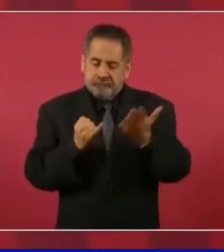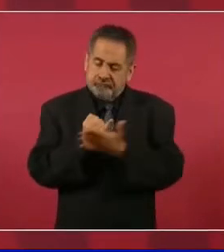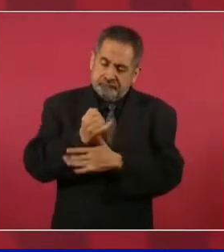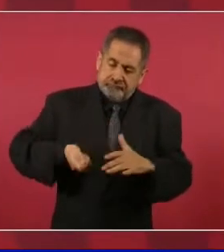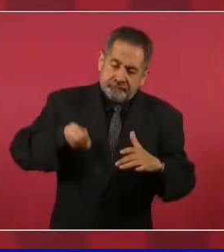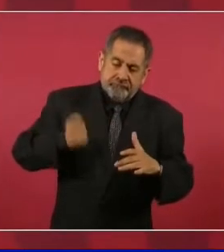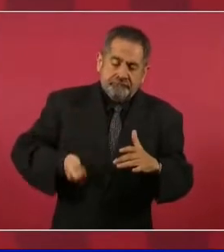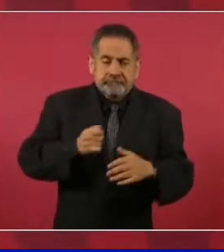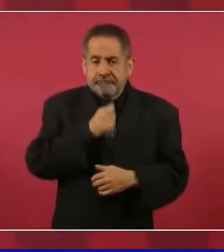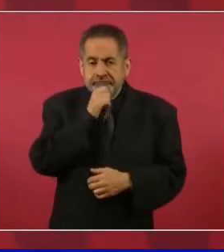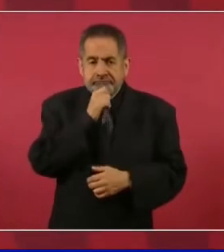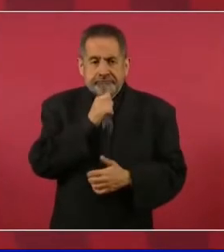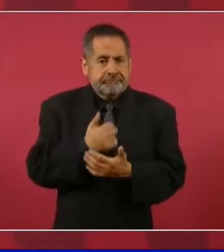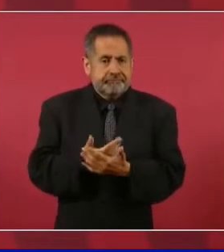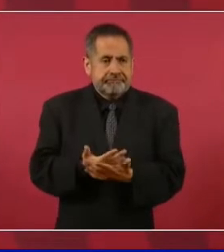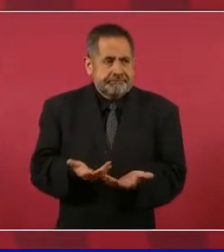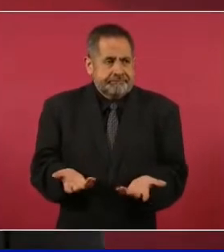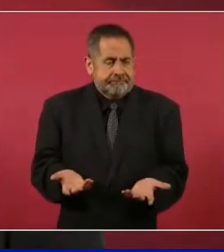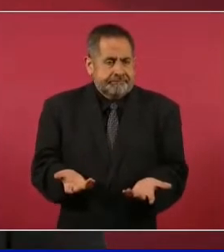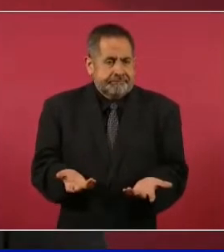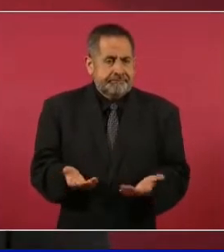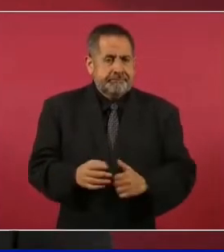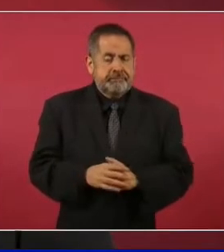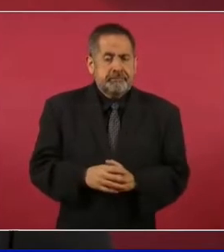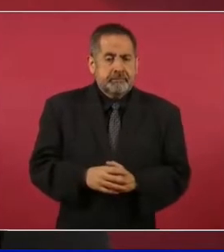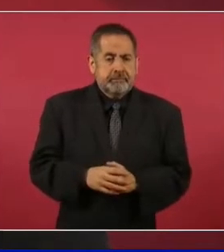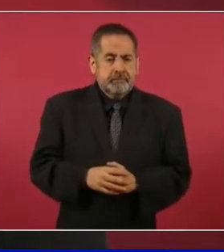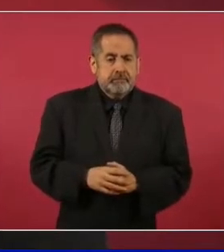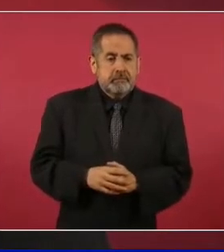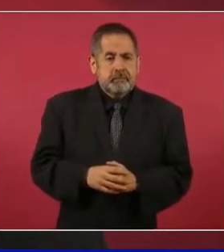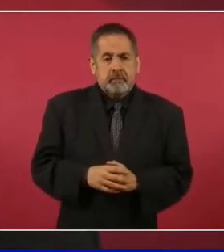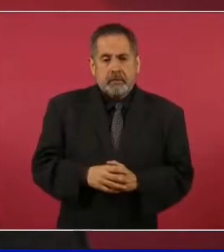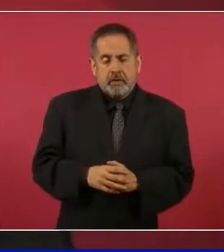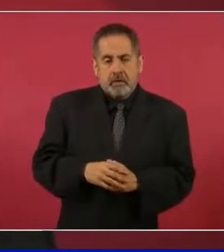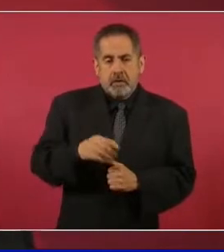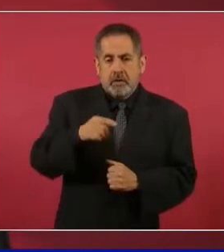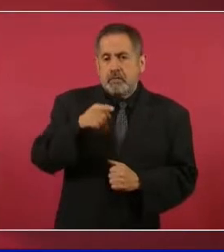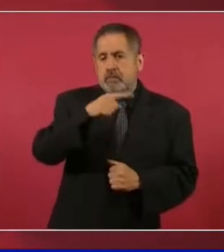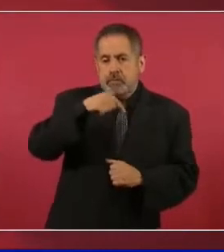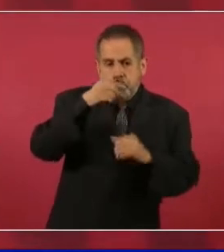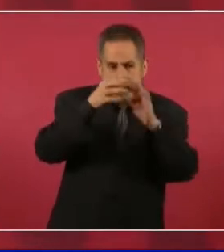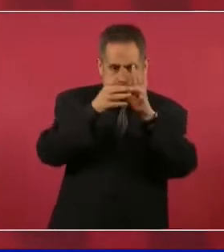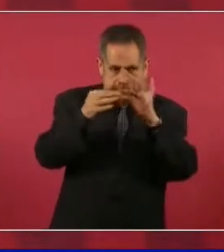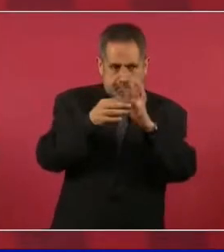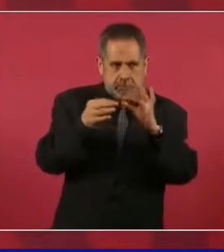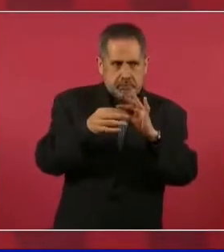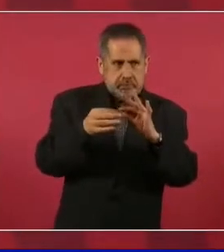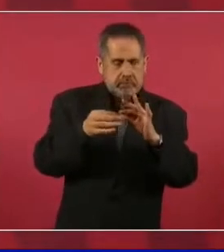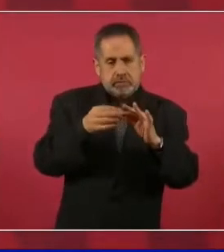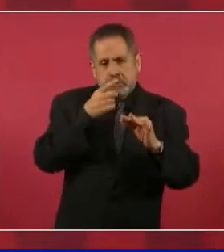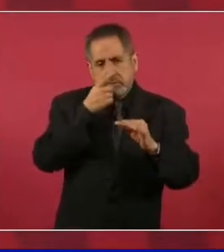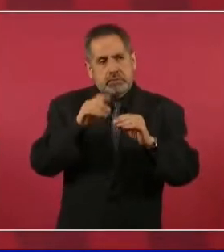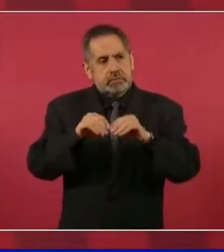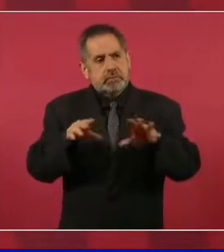y se habla de que ya hay